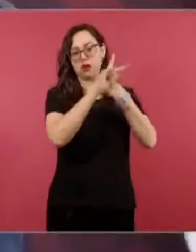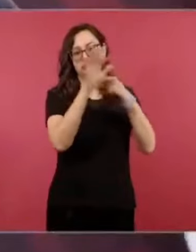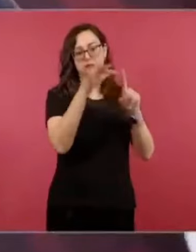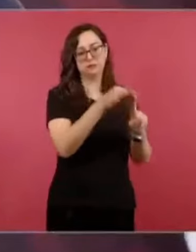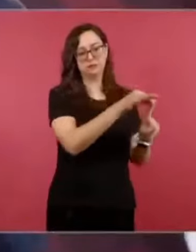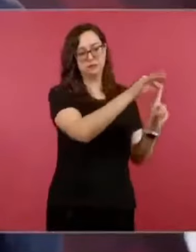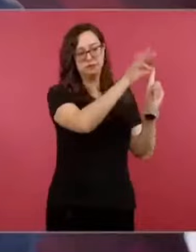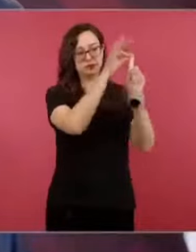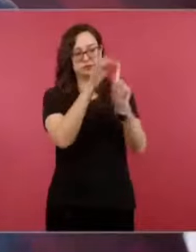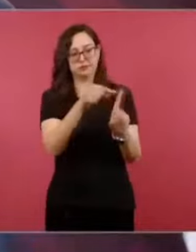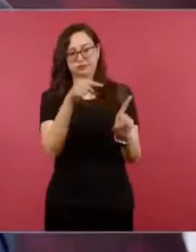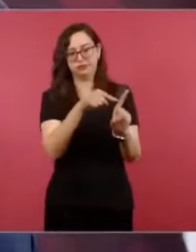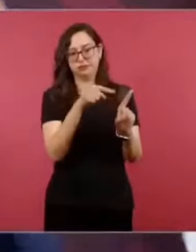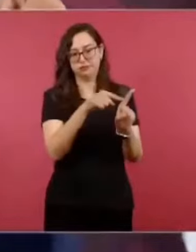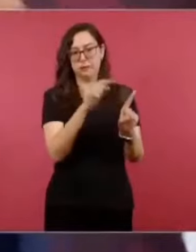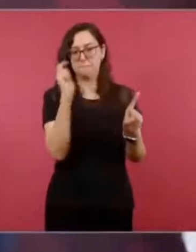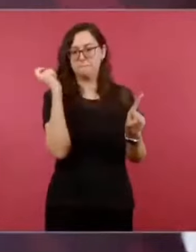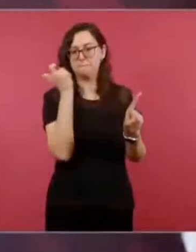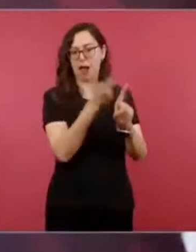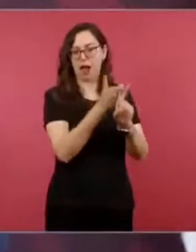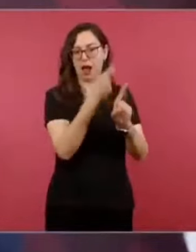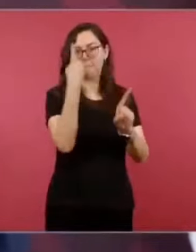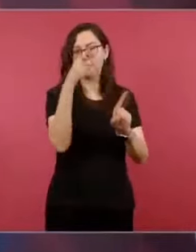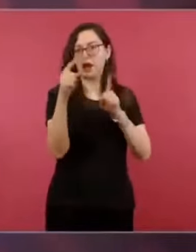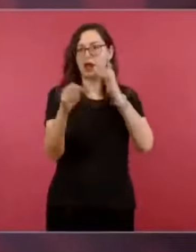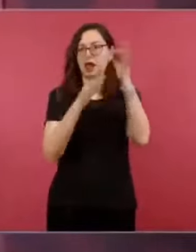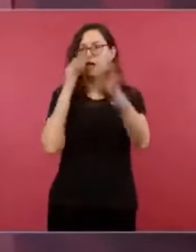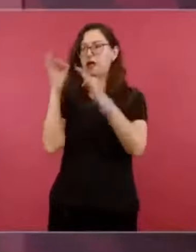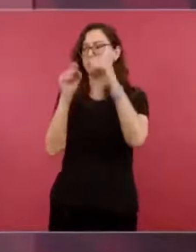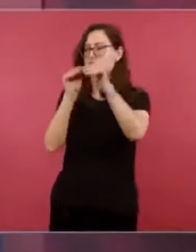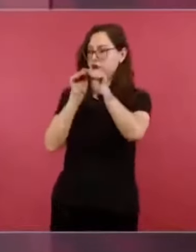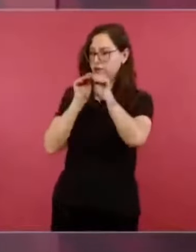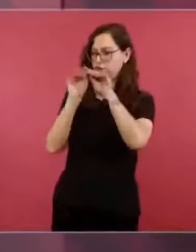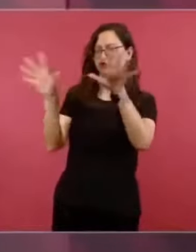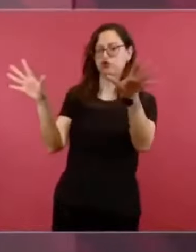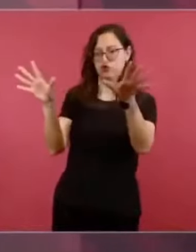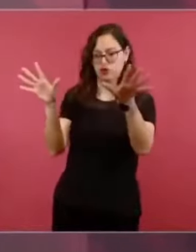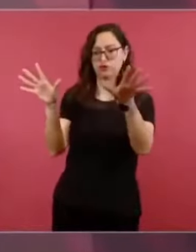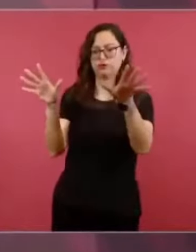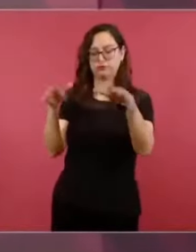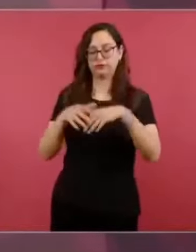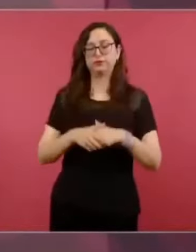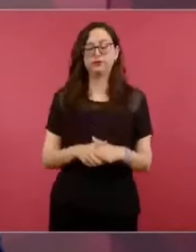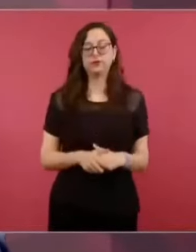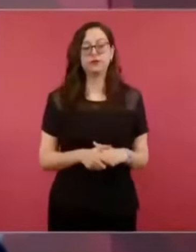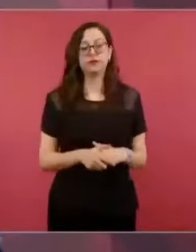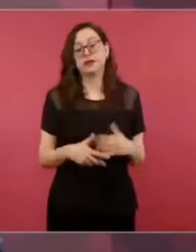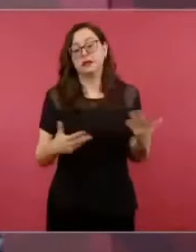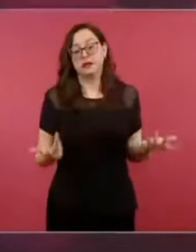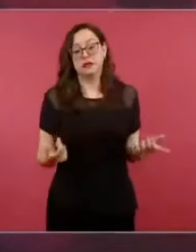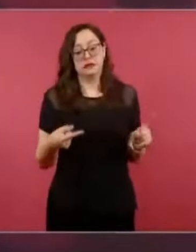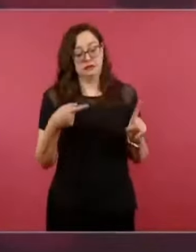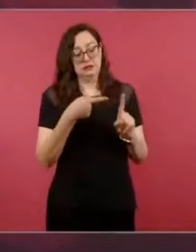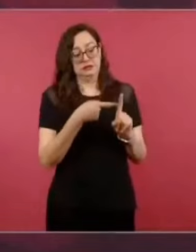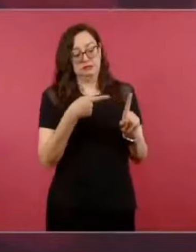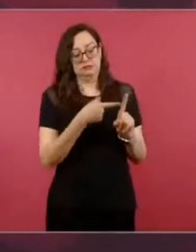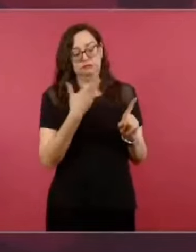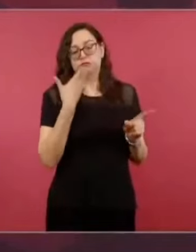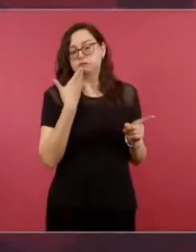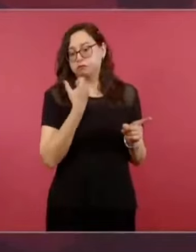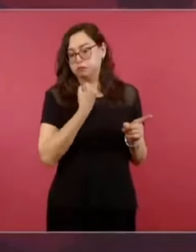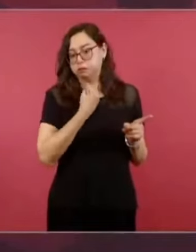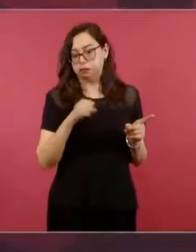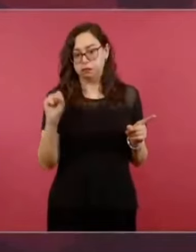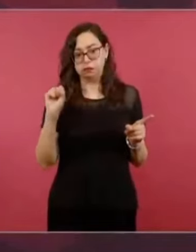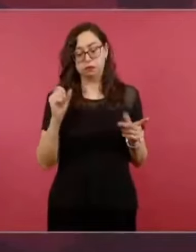de estos vinculados a las agencias de los gobiernos extranjeros, no